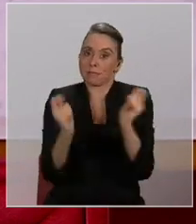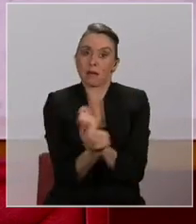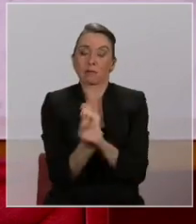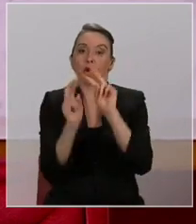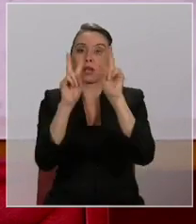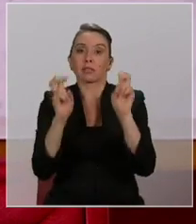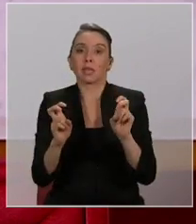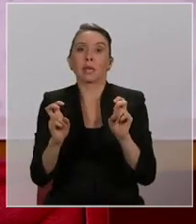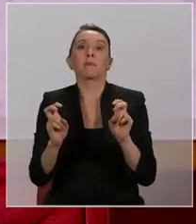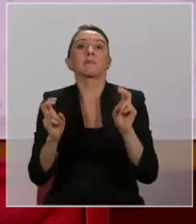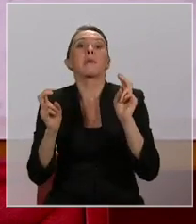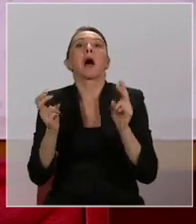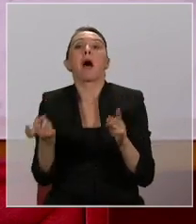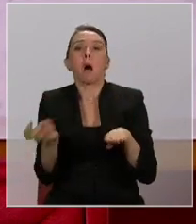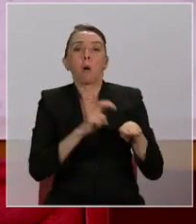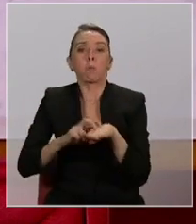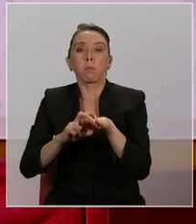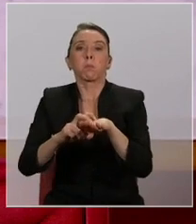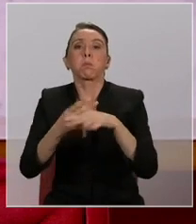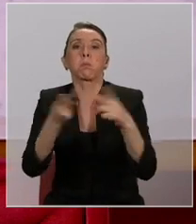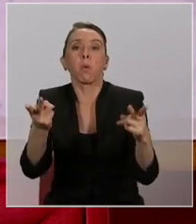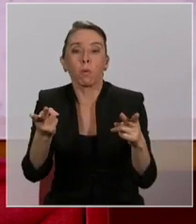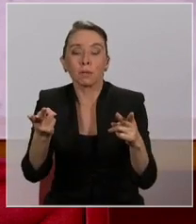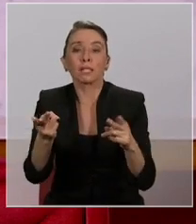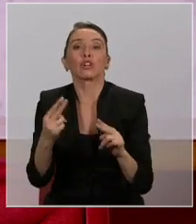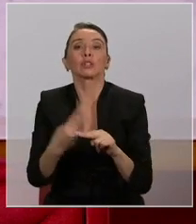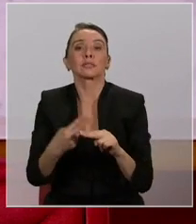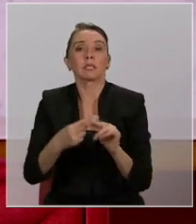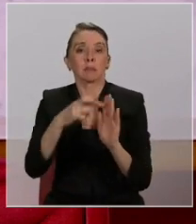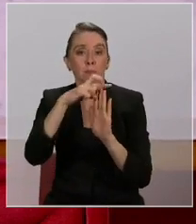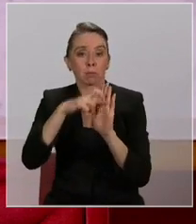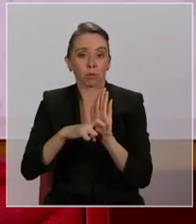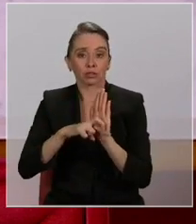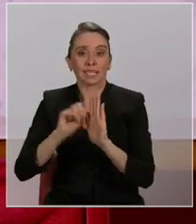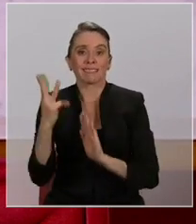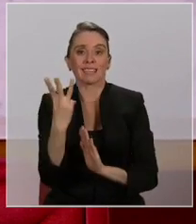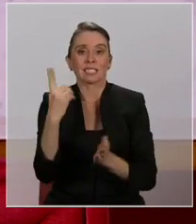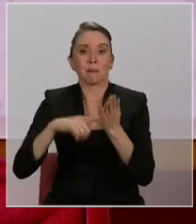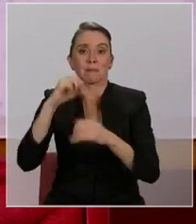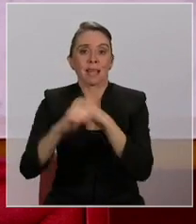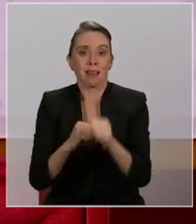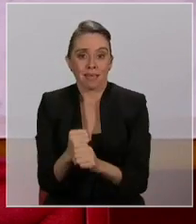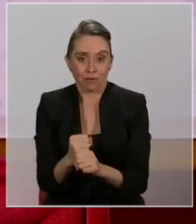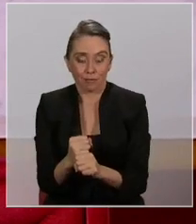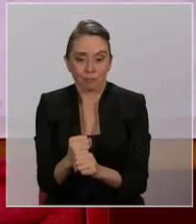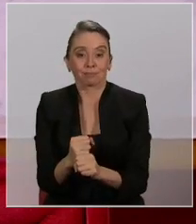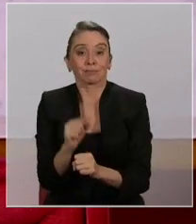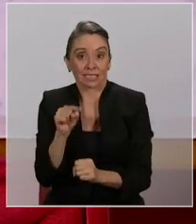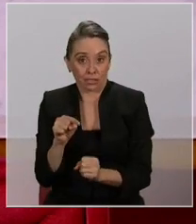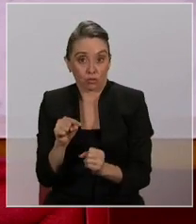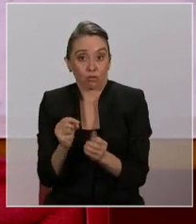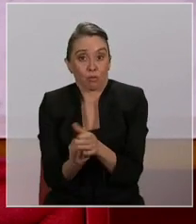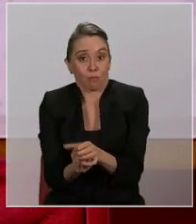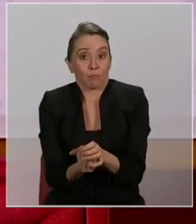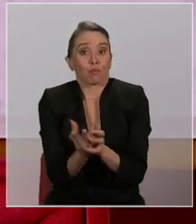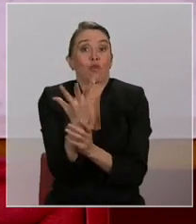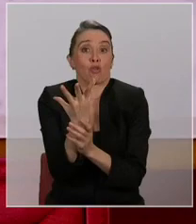materia de transporte público a través del proyecto Transporte Tercer Milenio. Esta modernización